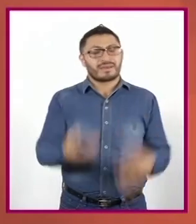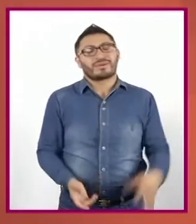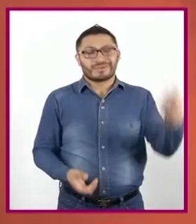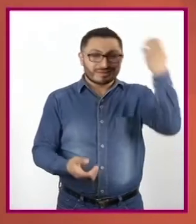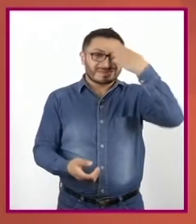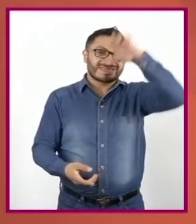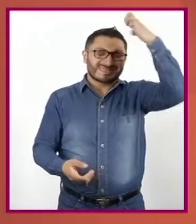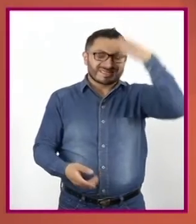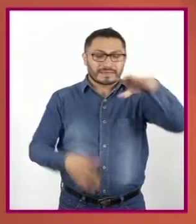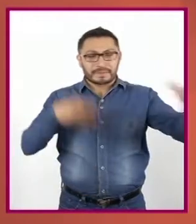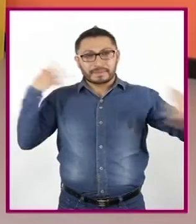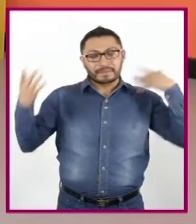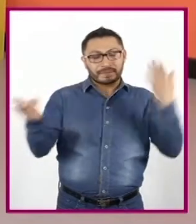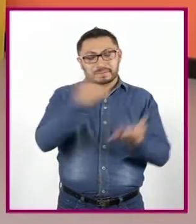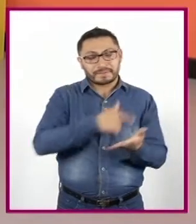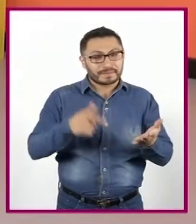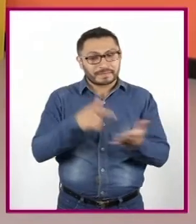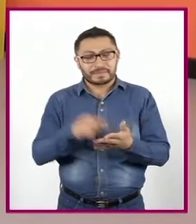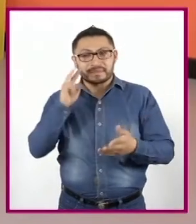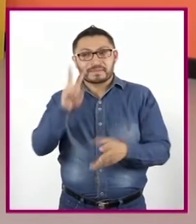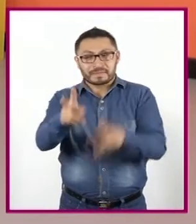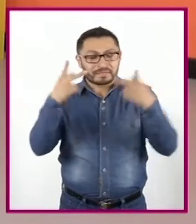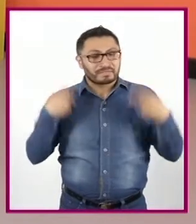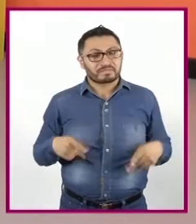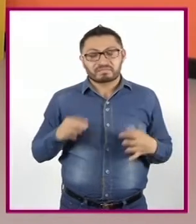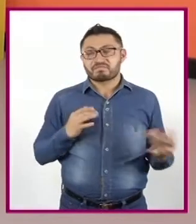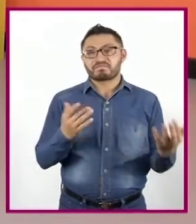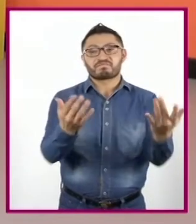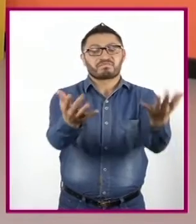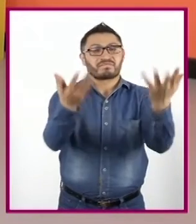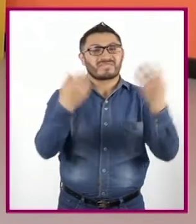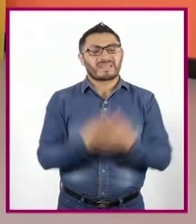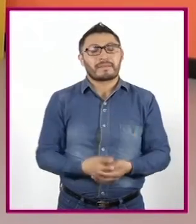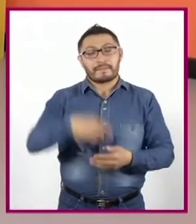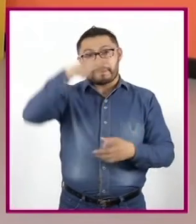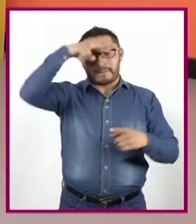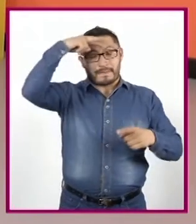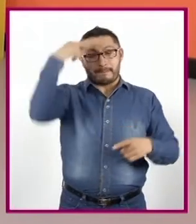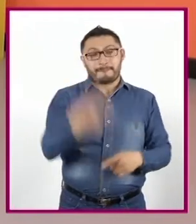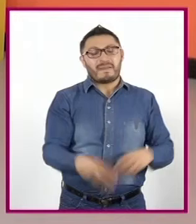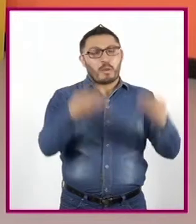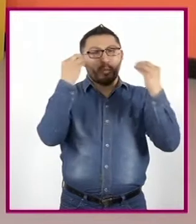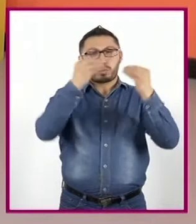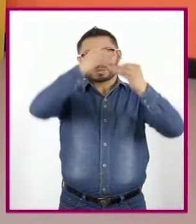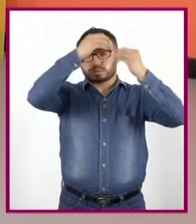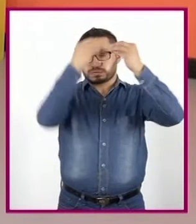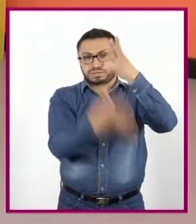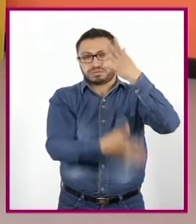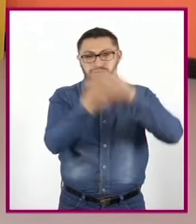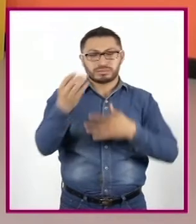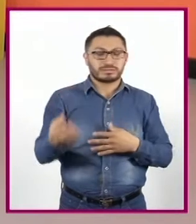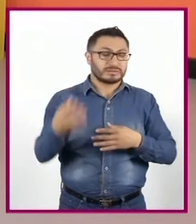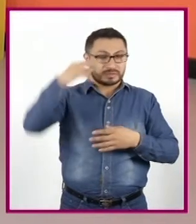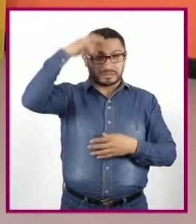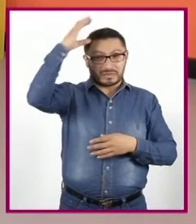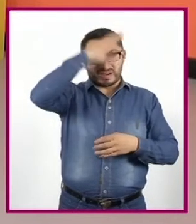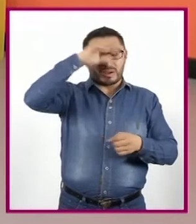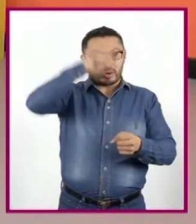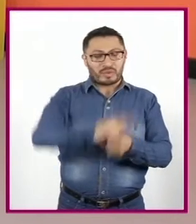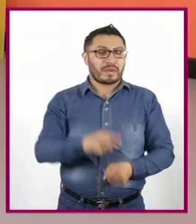pasear por esos lugares y ver gente Y es que México es inmenso en cultura Tan solo ver los